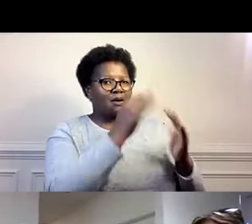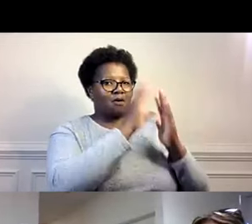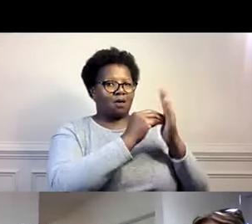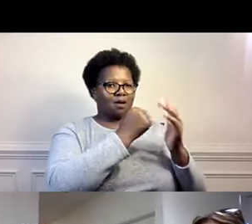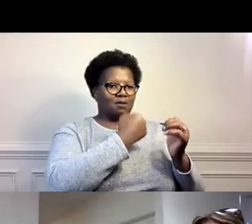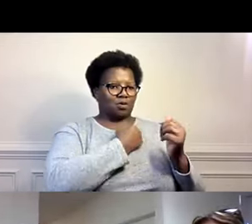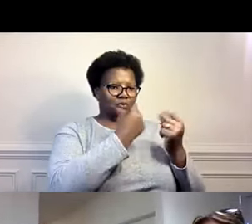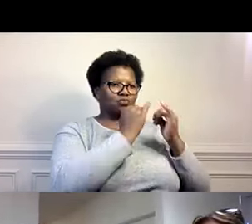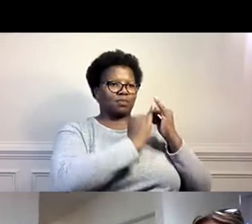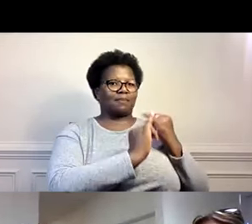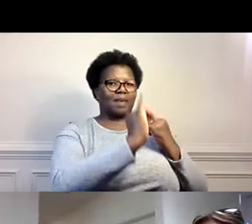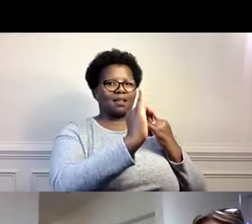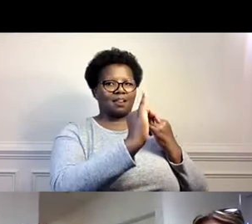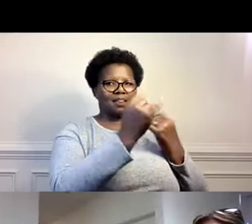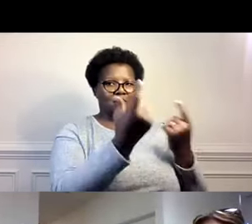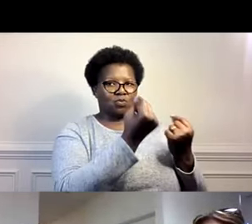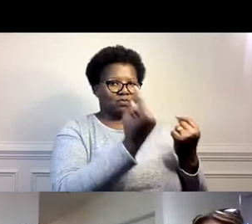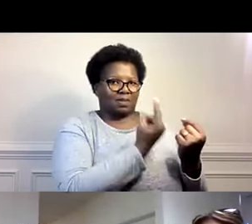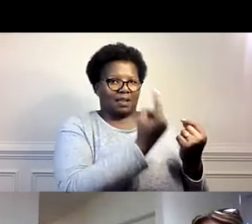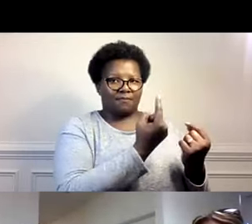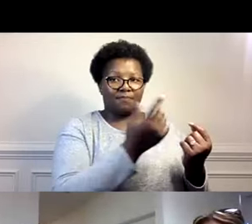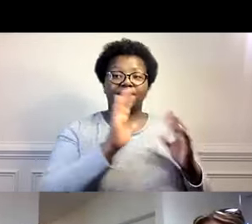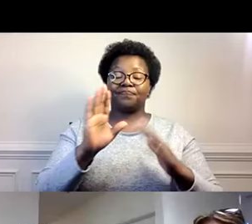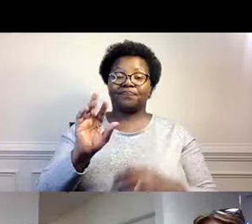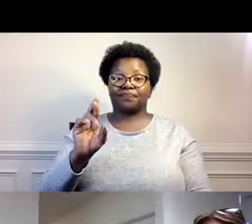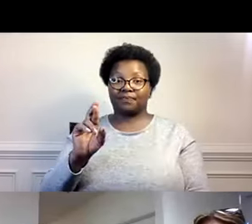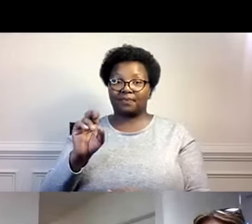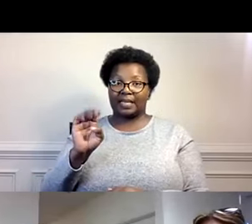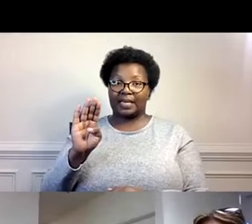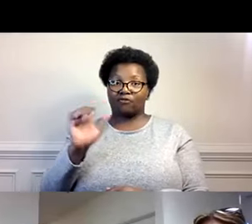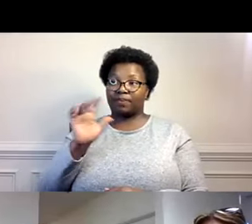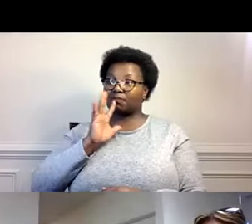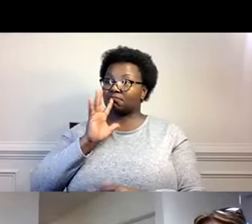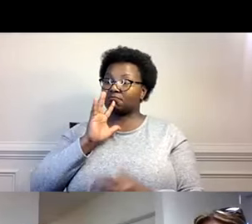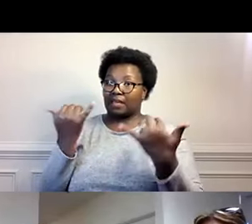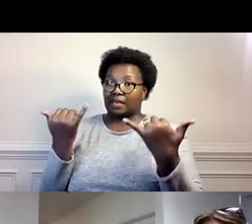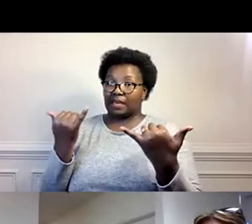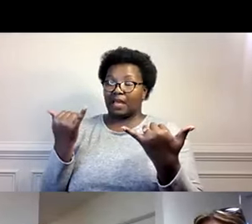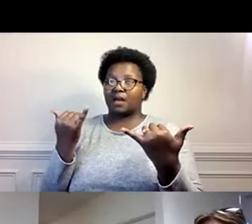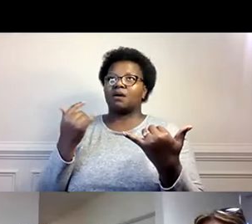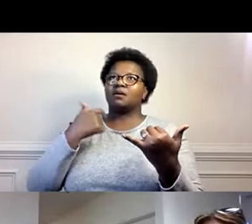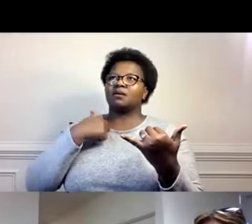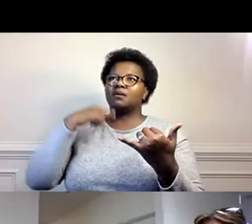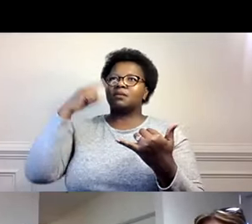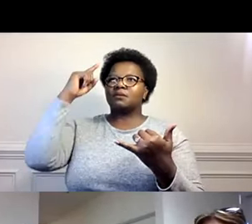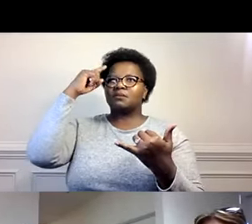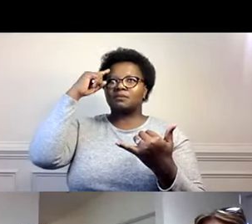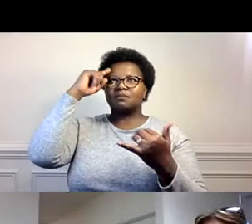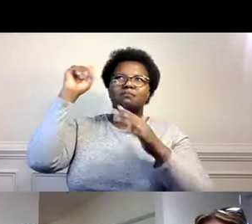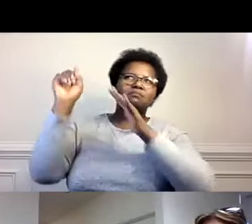Sí. De hecho, me ayuda ella a hacer mis compras. Algo más que viene a mente con Kate.